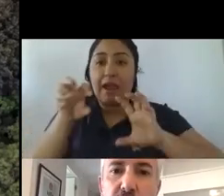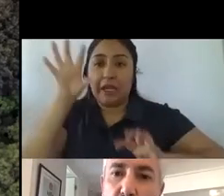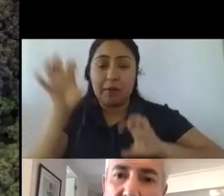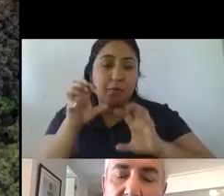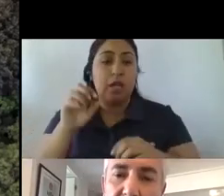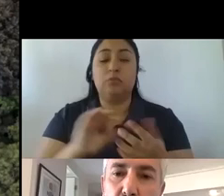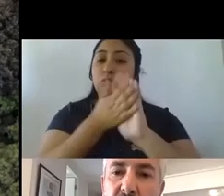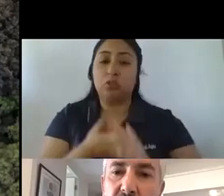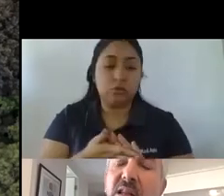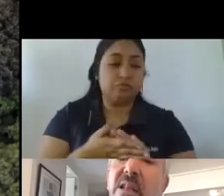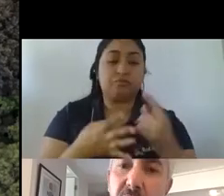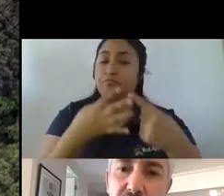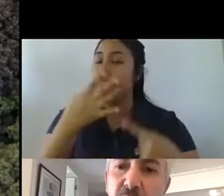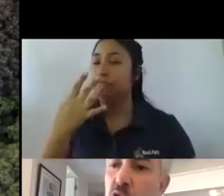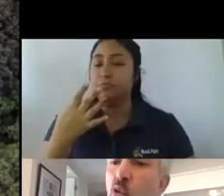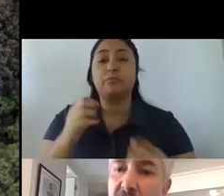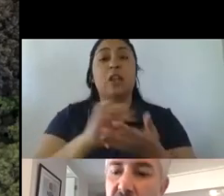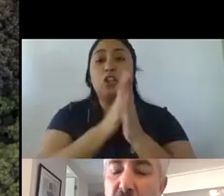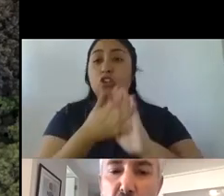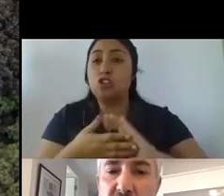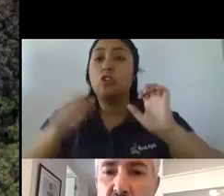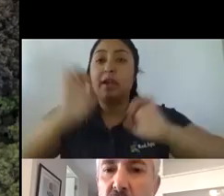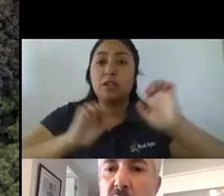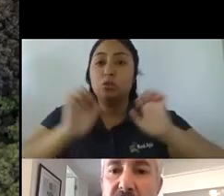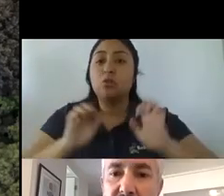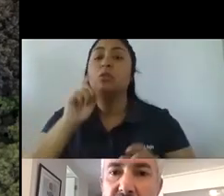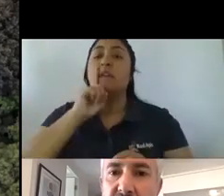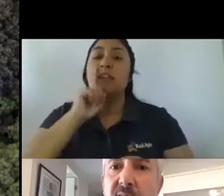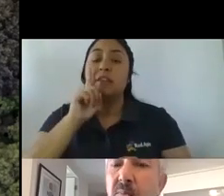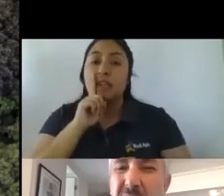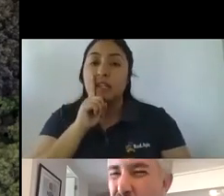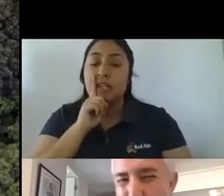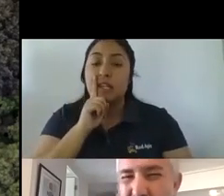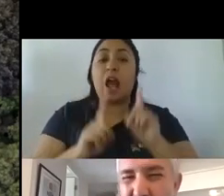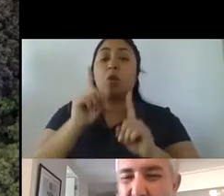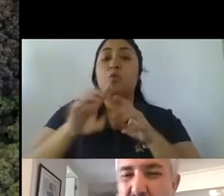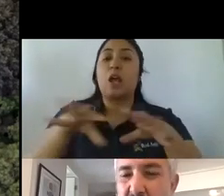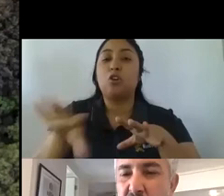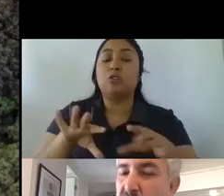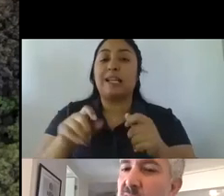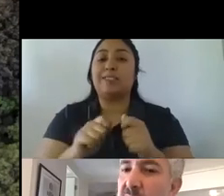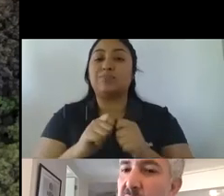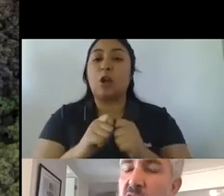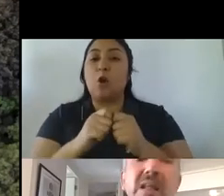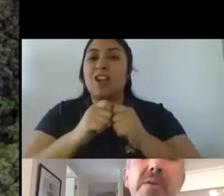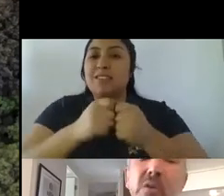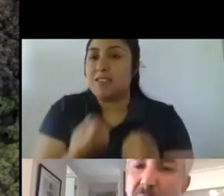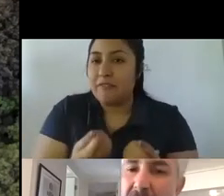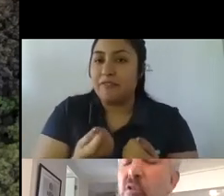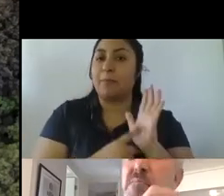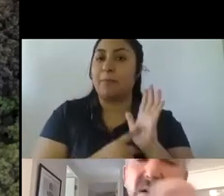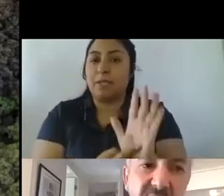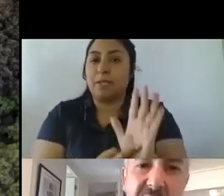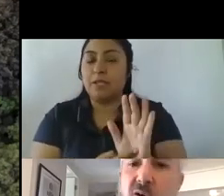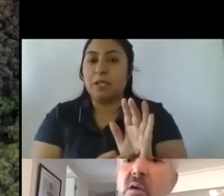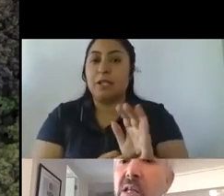Todas, todas las industrias van a tener su eje disruptivo presente porque básicamente tenemos ese contexto donde hay menos plata,